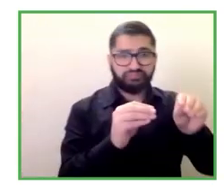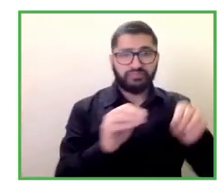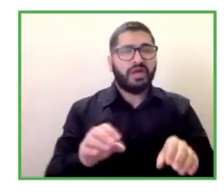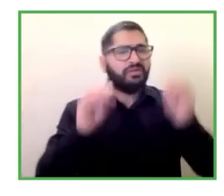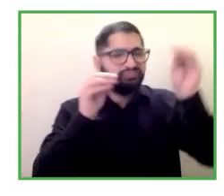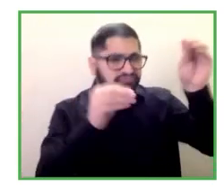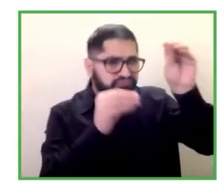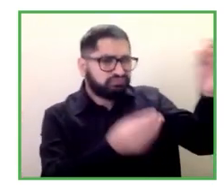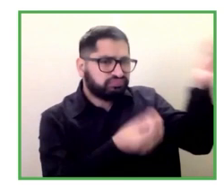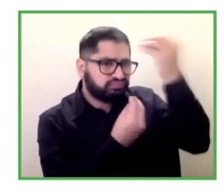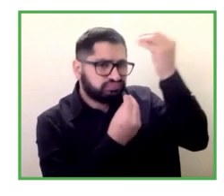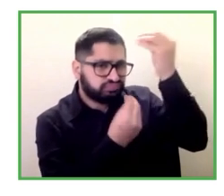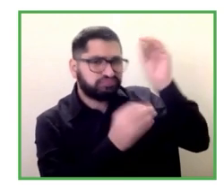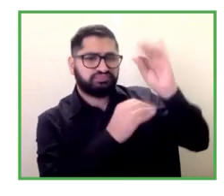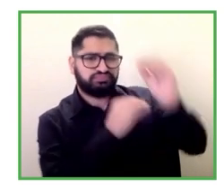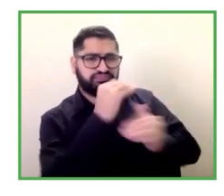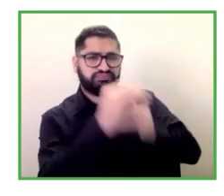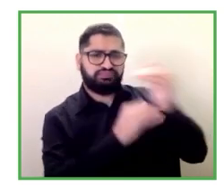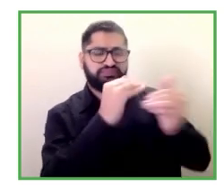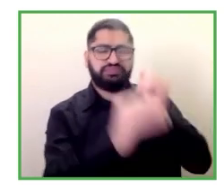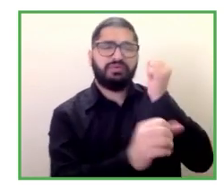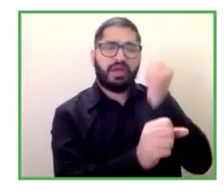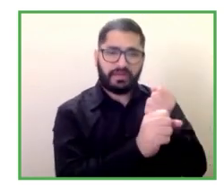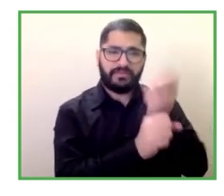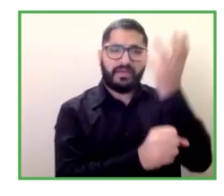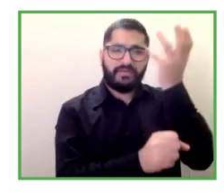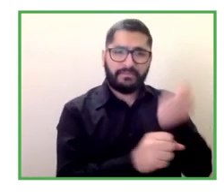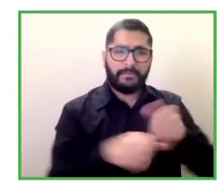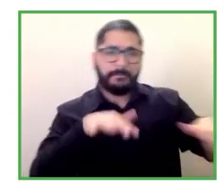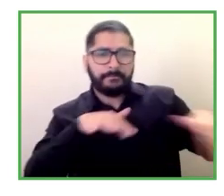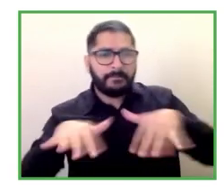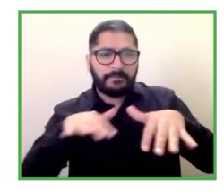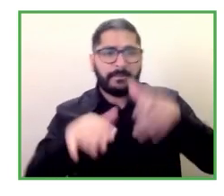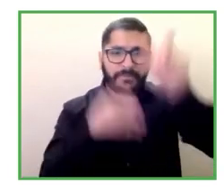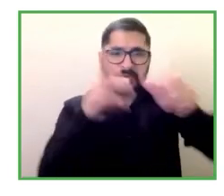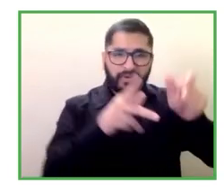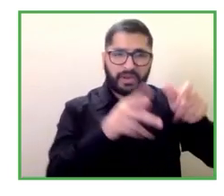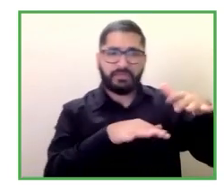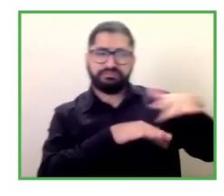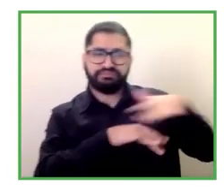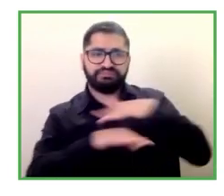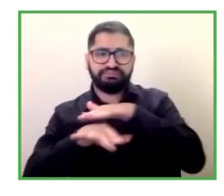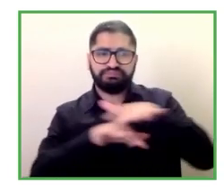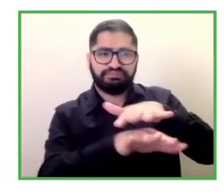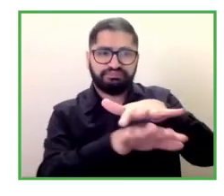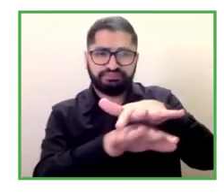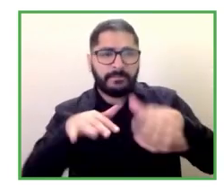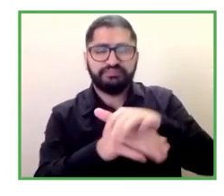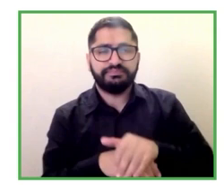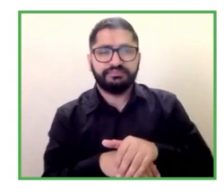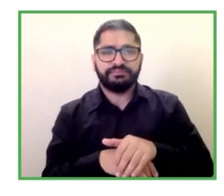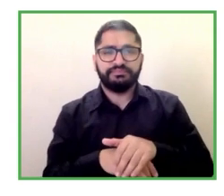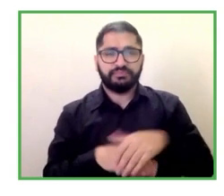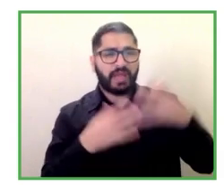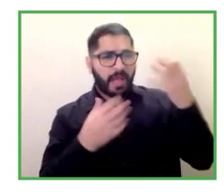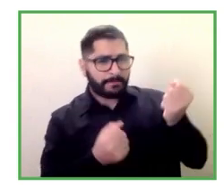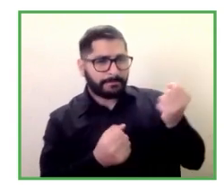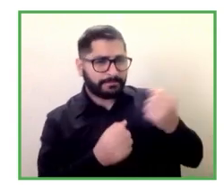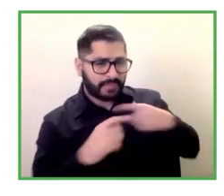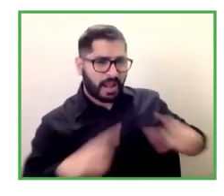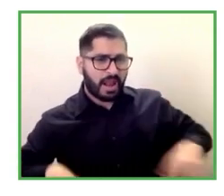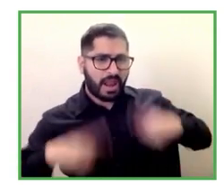Estados Unidos desde ser aprendices y desde nuestro trabajo intentamos promover y fomentar este tipo de